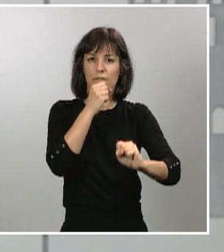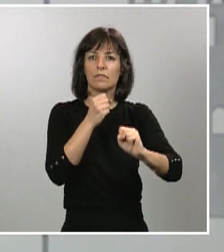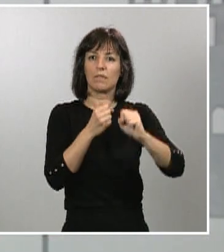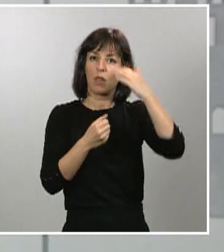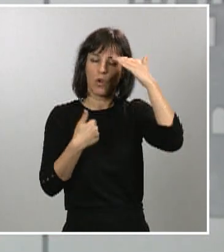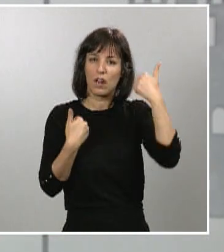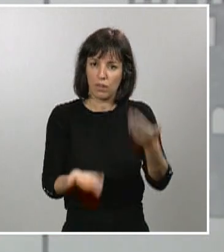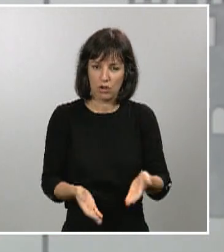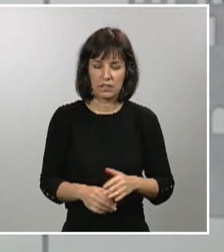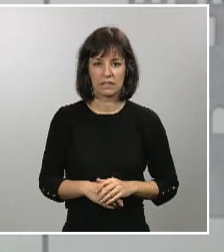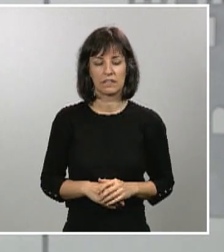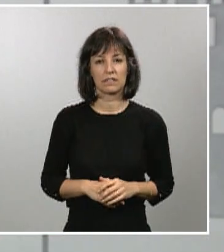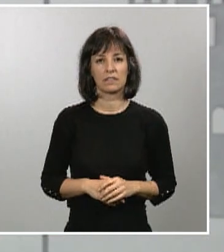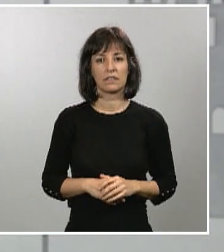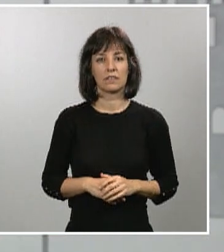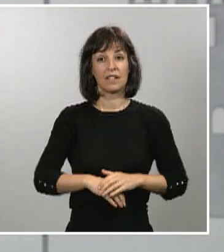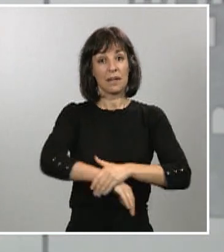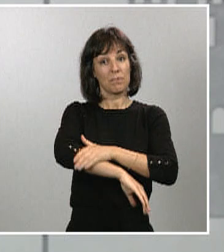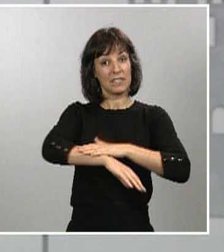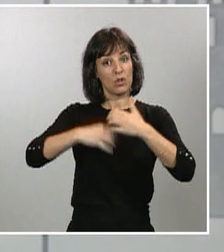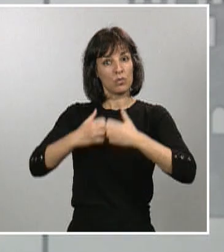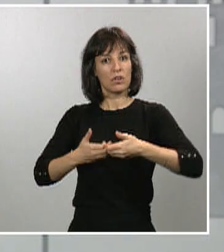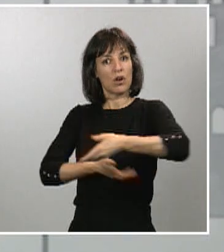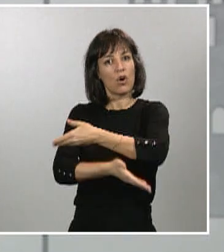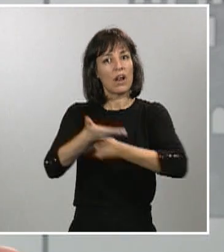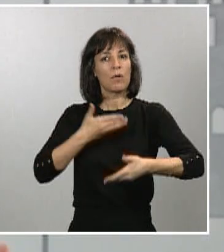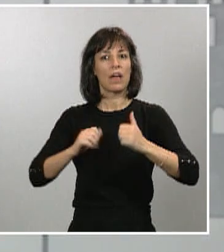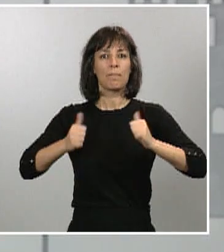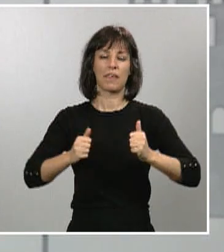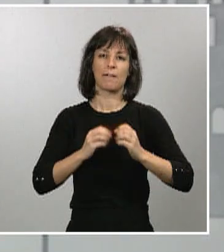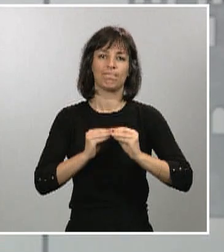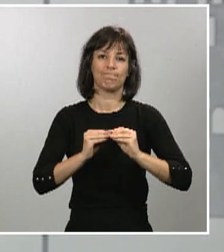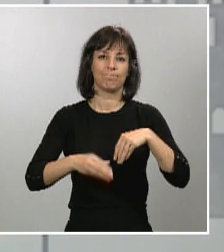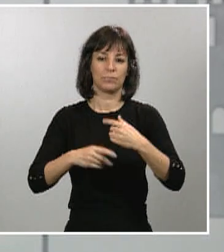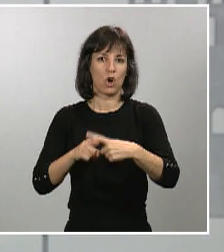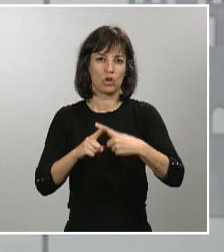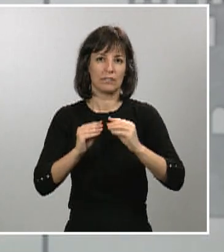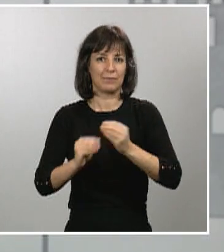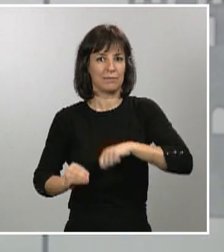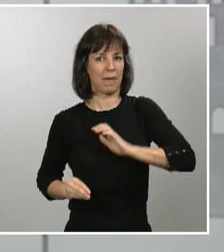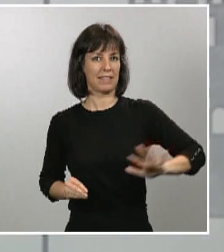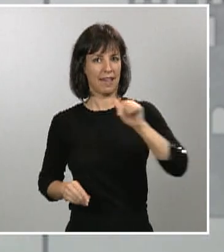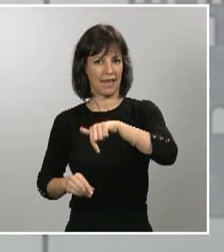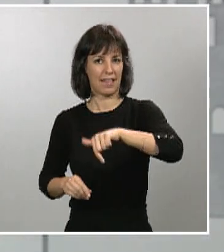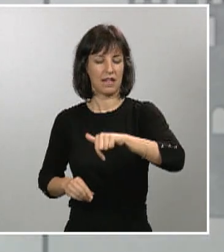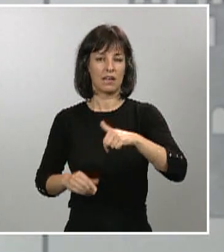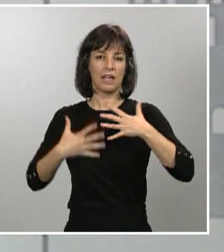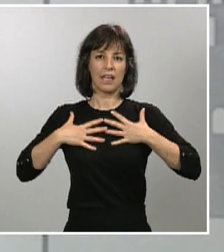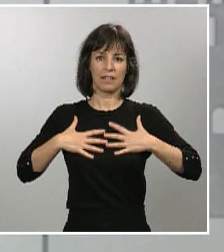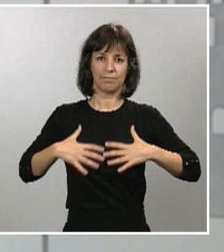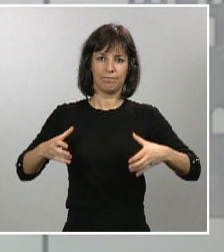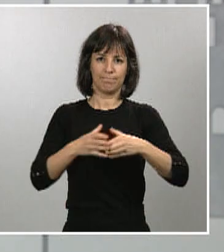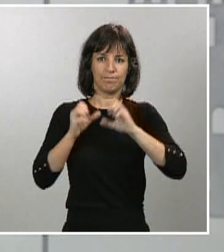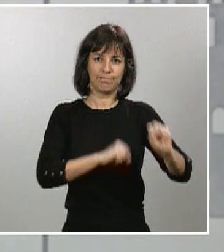colaboración del Ministerio de Industria, la producción nacional de todos estos productos, tanto equipos de protección individual como respiradores.